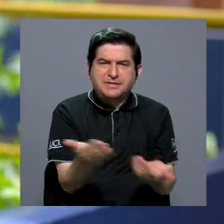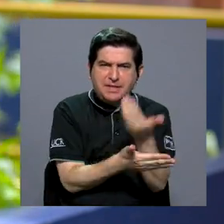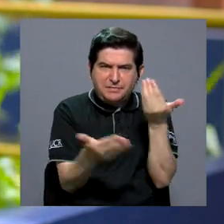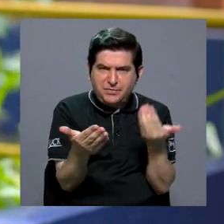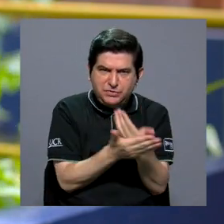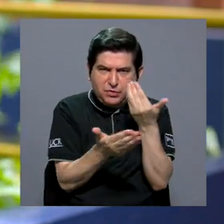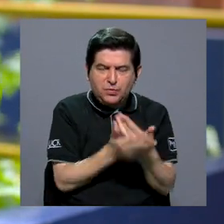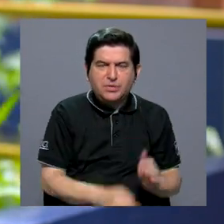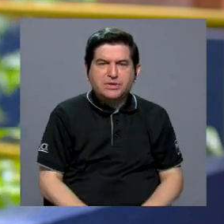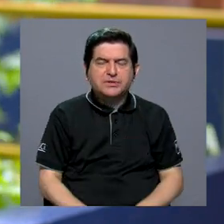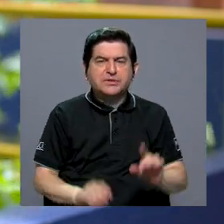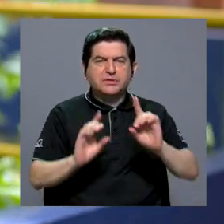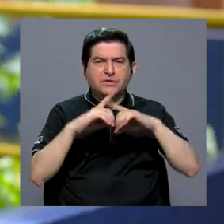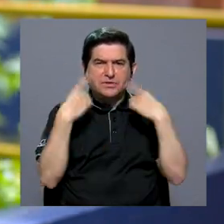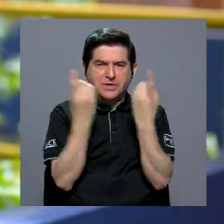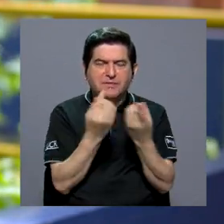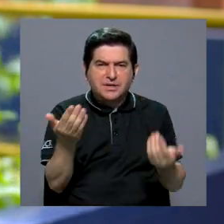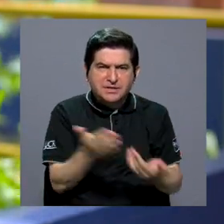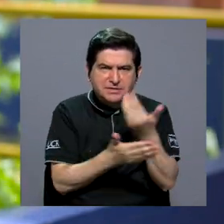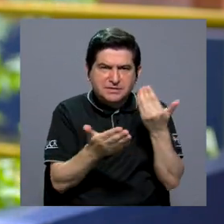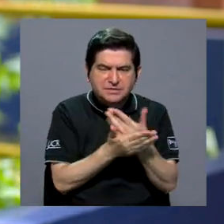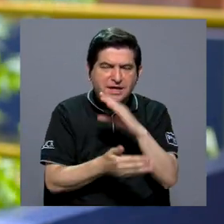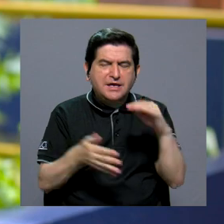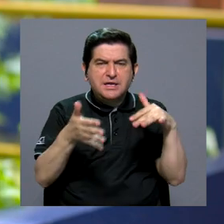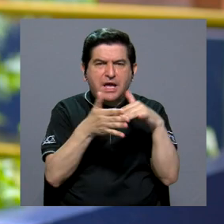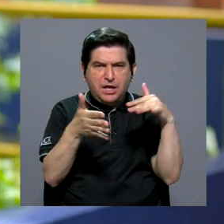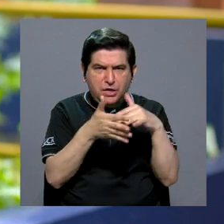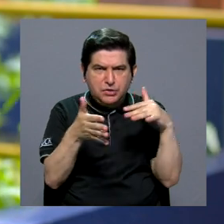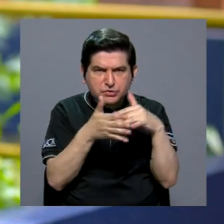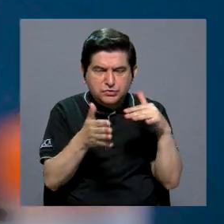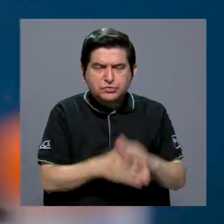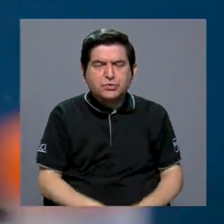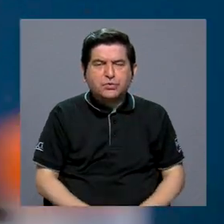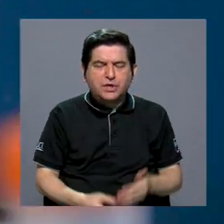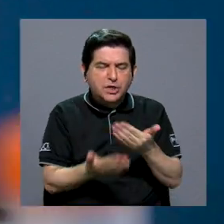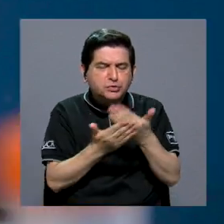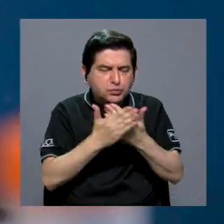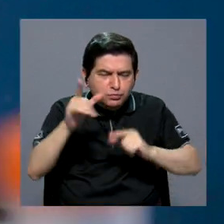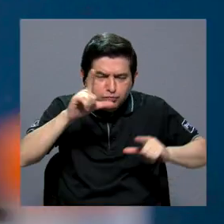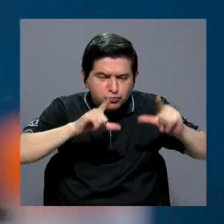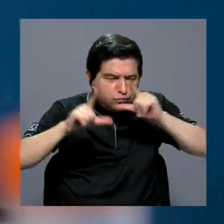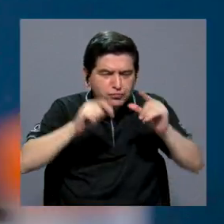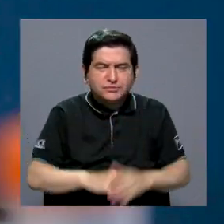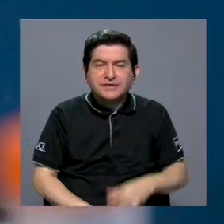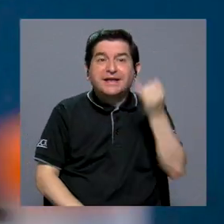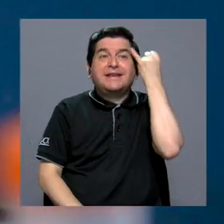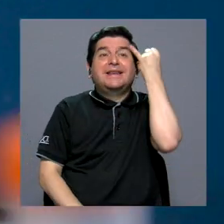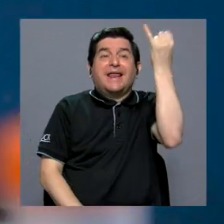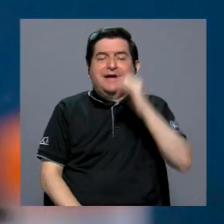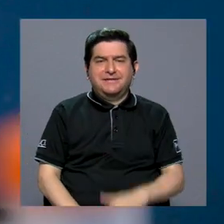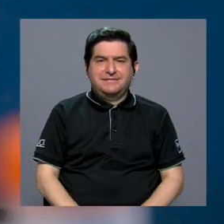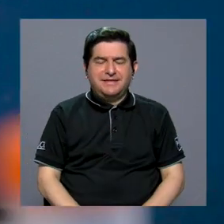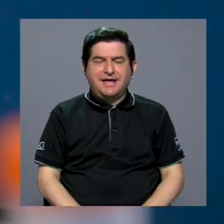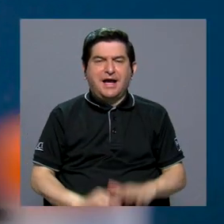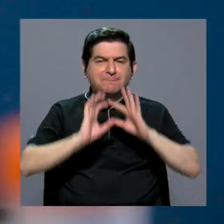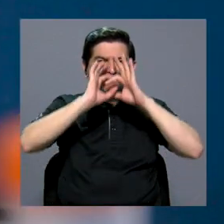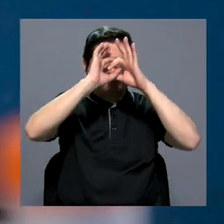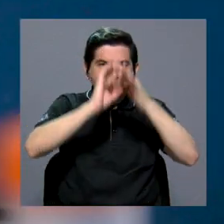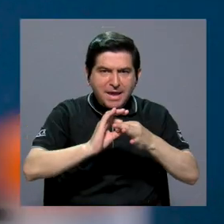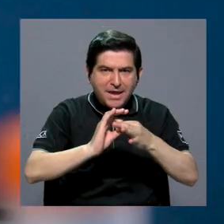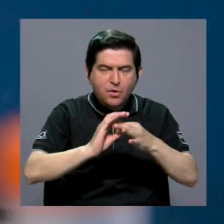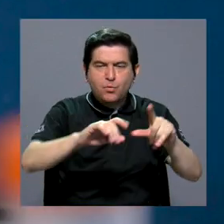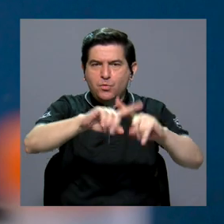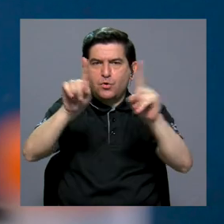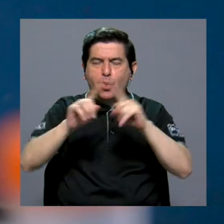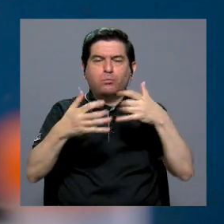un departamento nuevo, que es un departamento de innovación y de estudios de ensayos clínicos. La idea es poder hacer